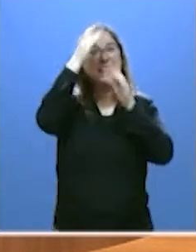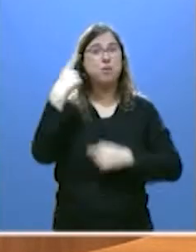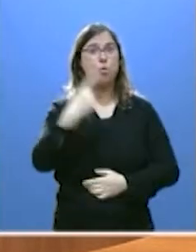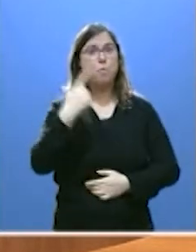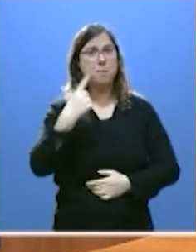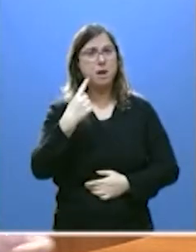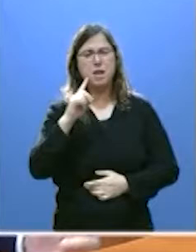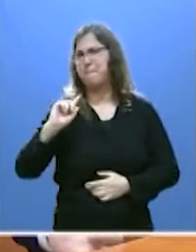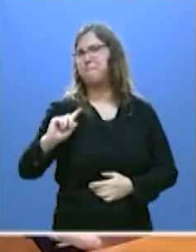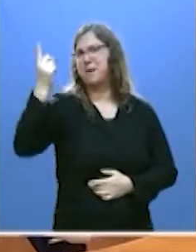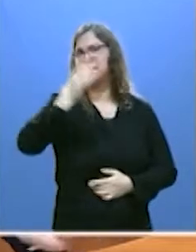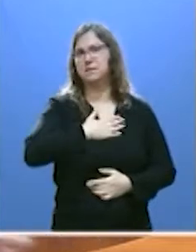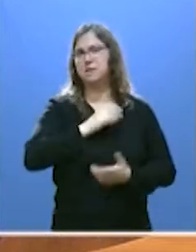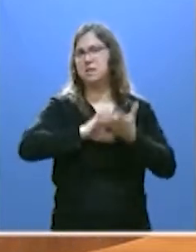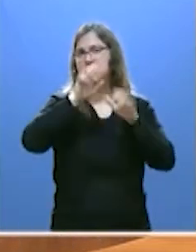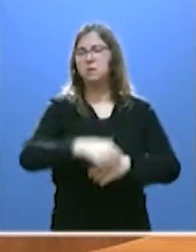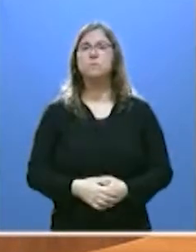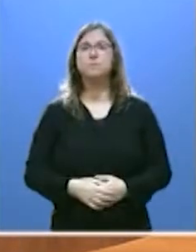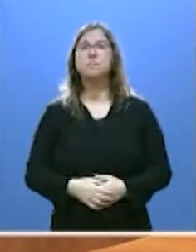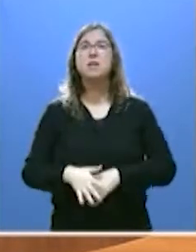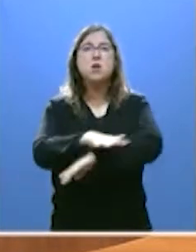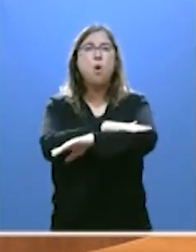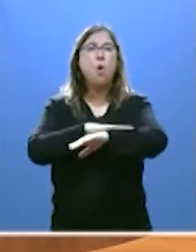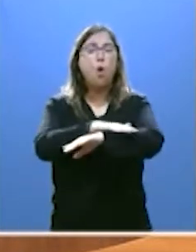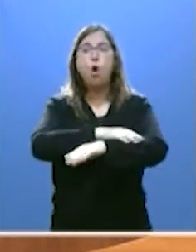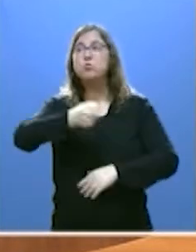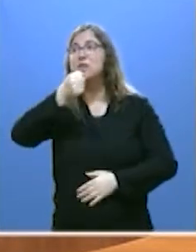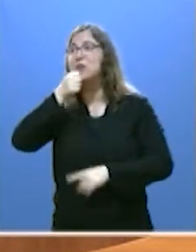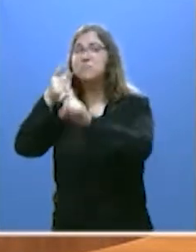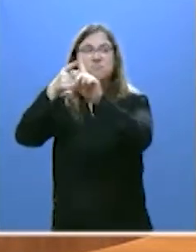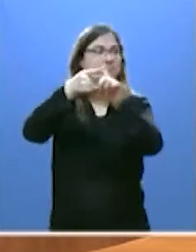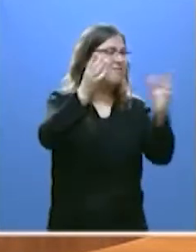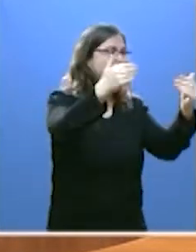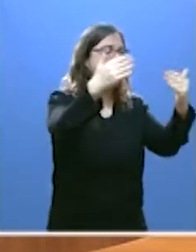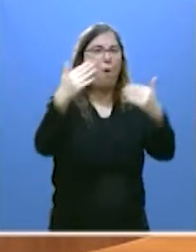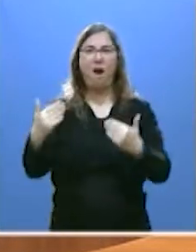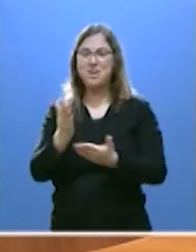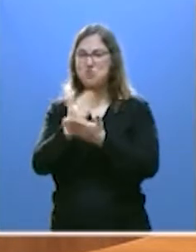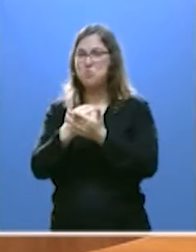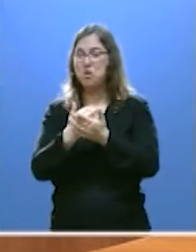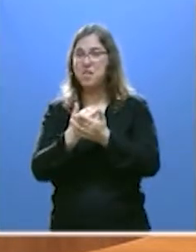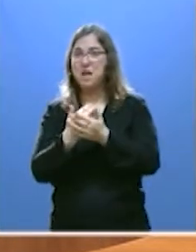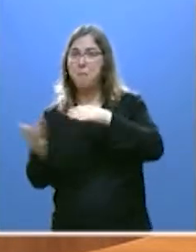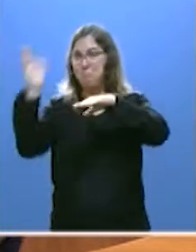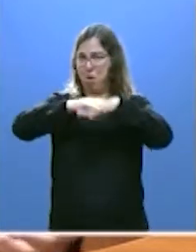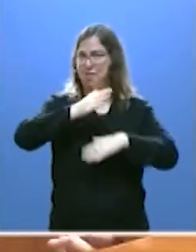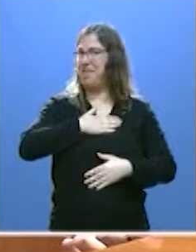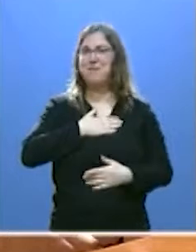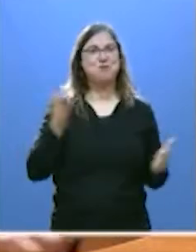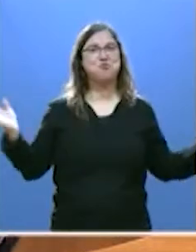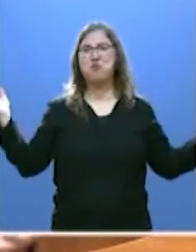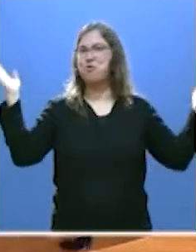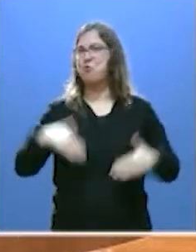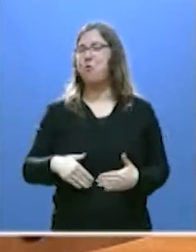que más. No hay, desde luego, ningún gobierno socialista de referencia en ninguna comunidad que haga sombra nuestra gestión de los